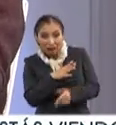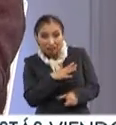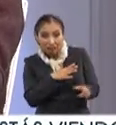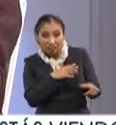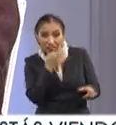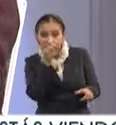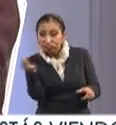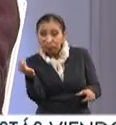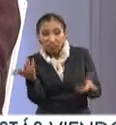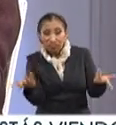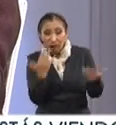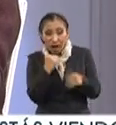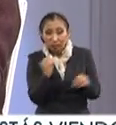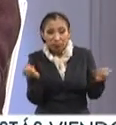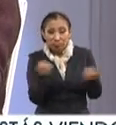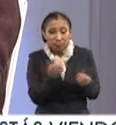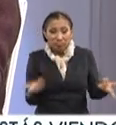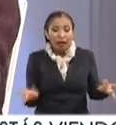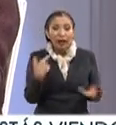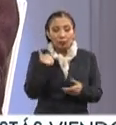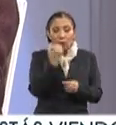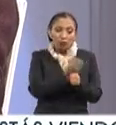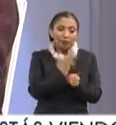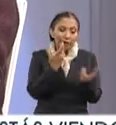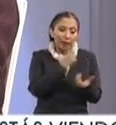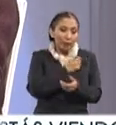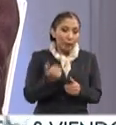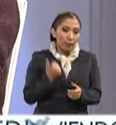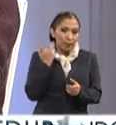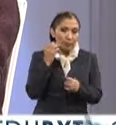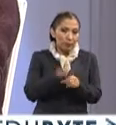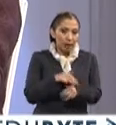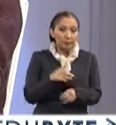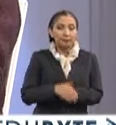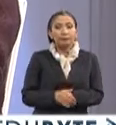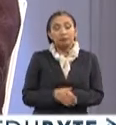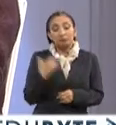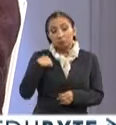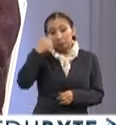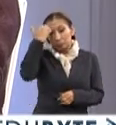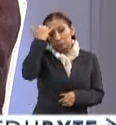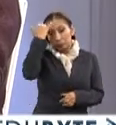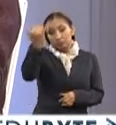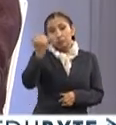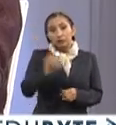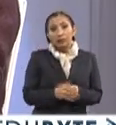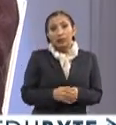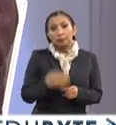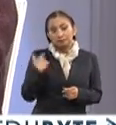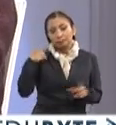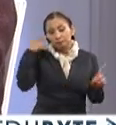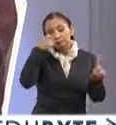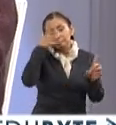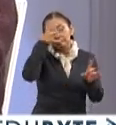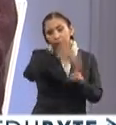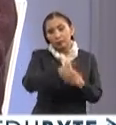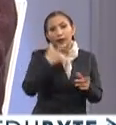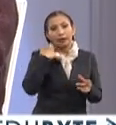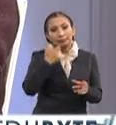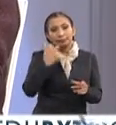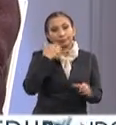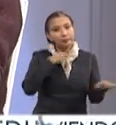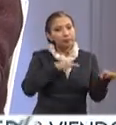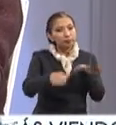Y ahí sí, digamos, hay una oportunidad que tendríamos que aprovechar mejor y me imagino que hacia allá van los